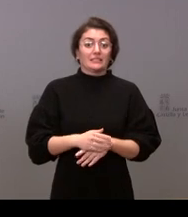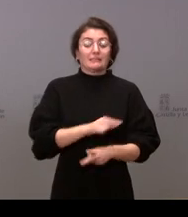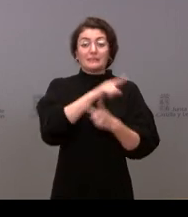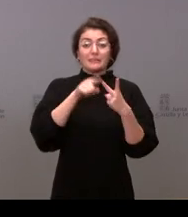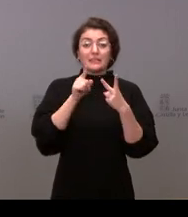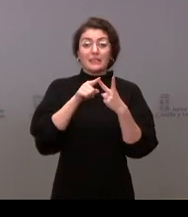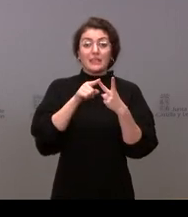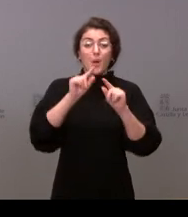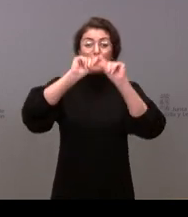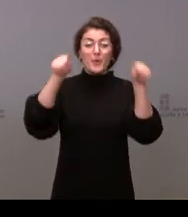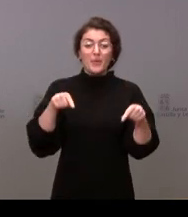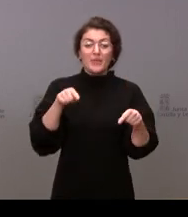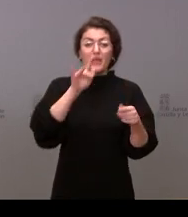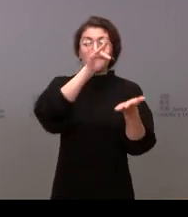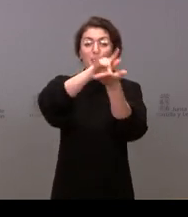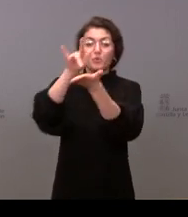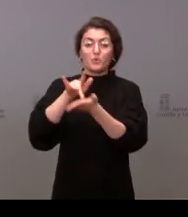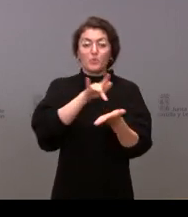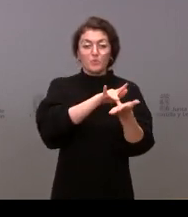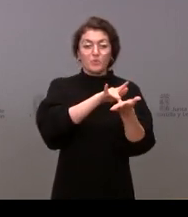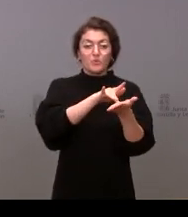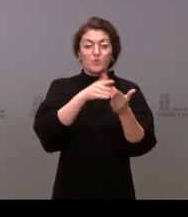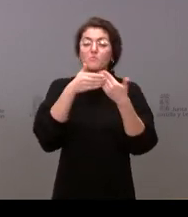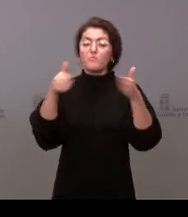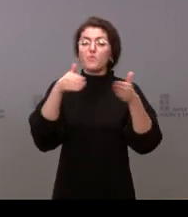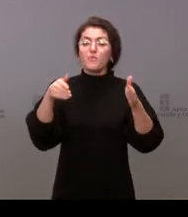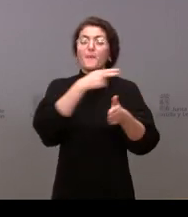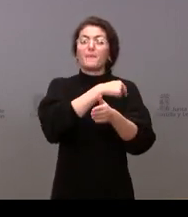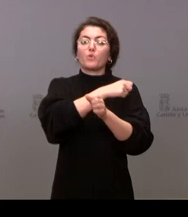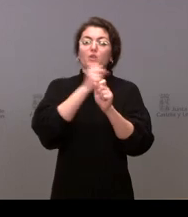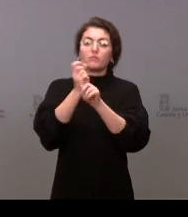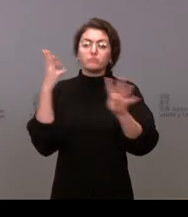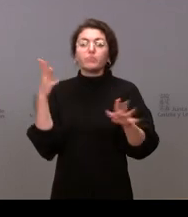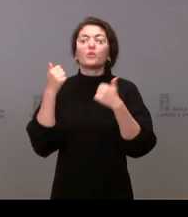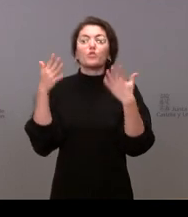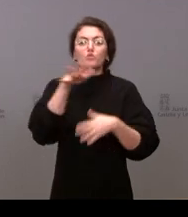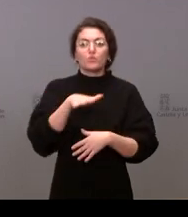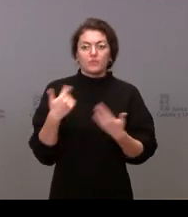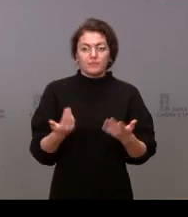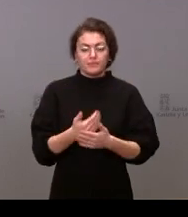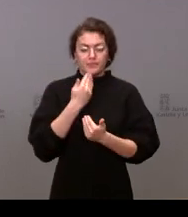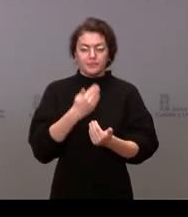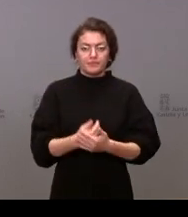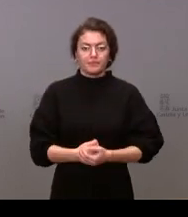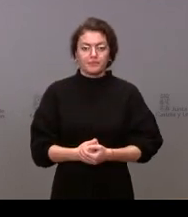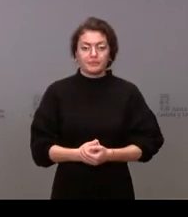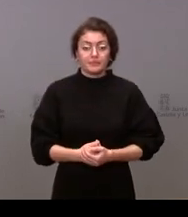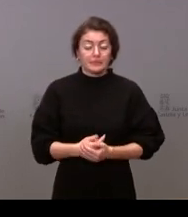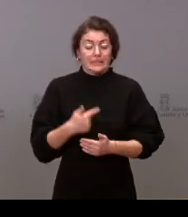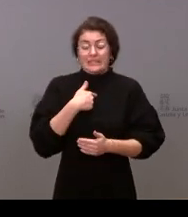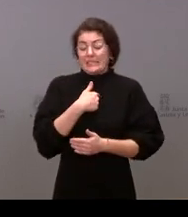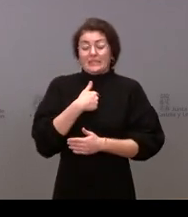concretamente se van a realizar esta nueva etapa de vacunación masiva contra la COVID gracias me encantaría poderla